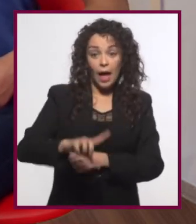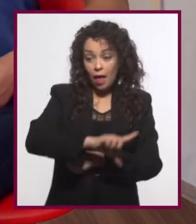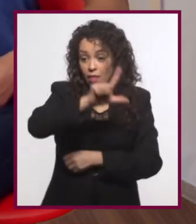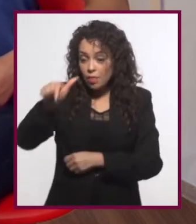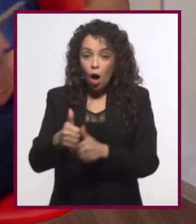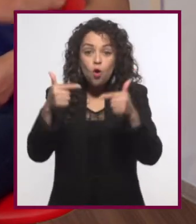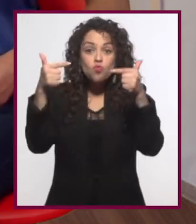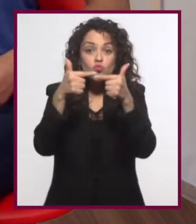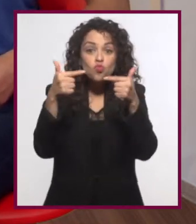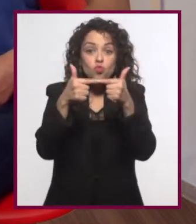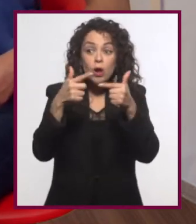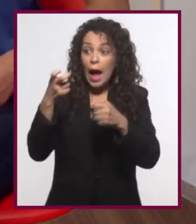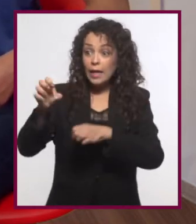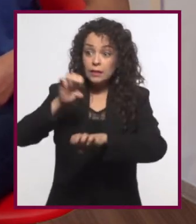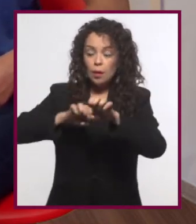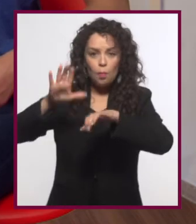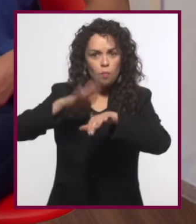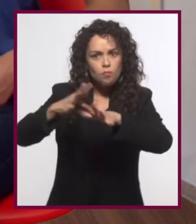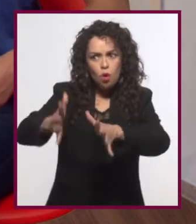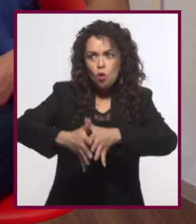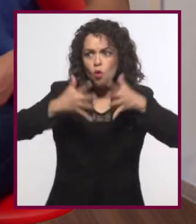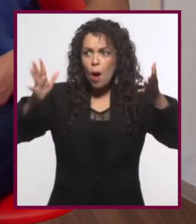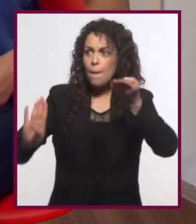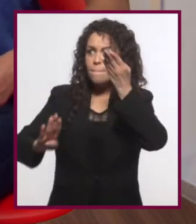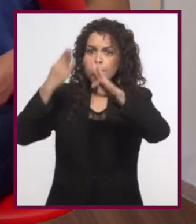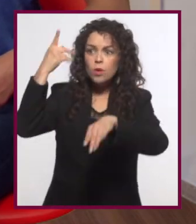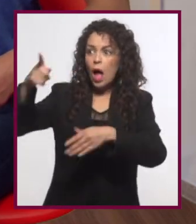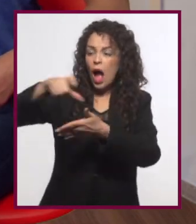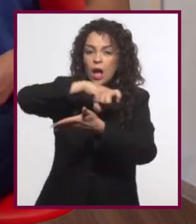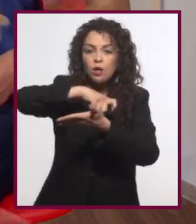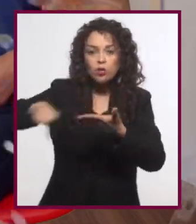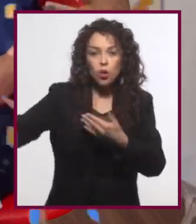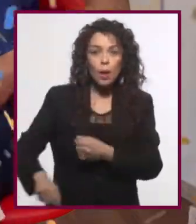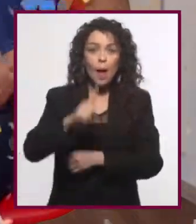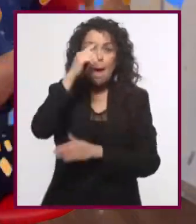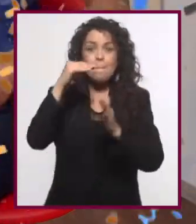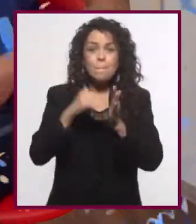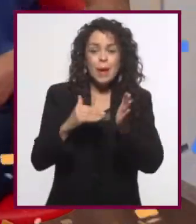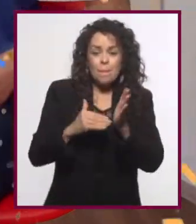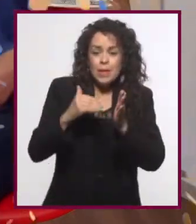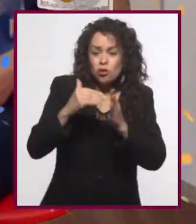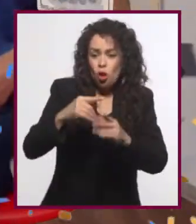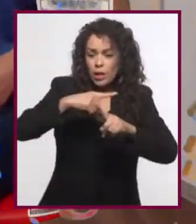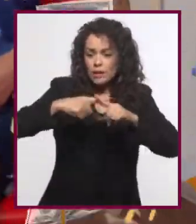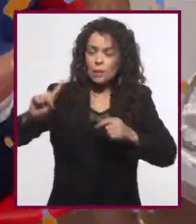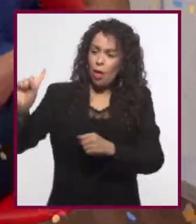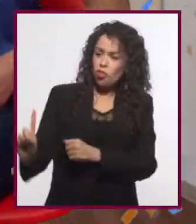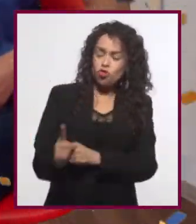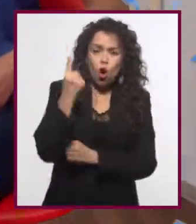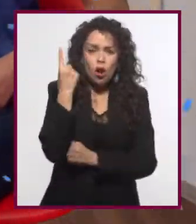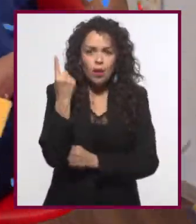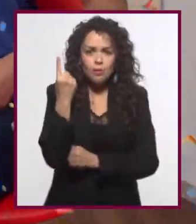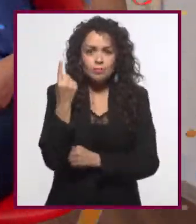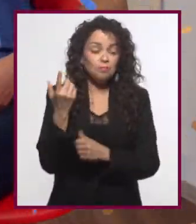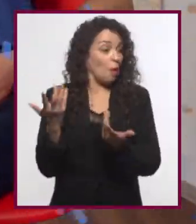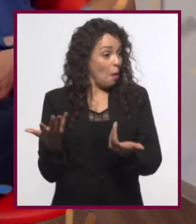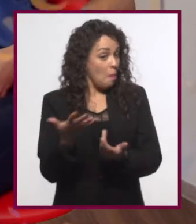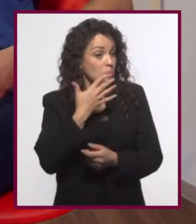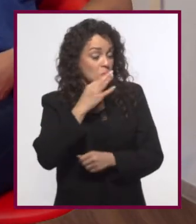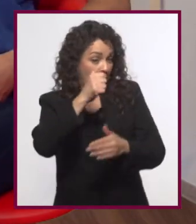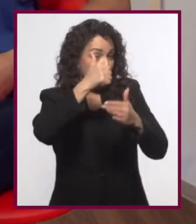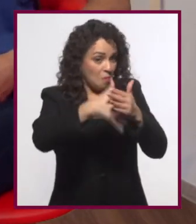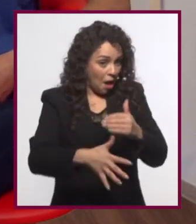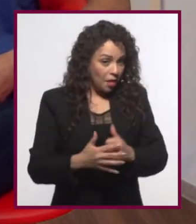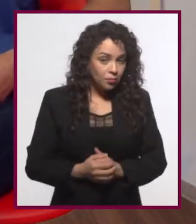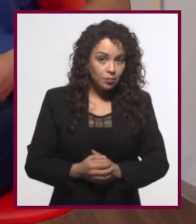una de las empresas más grandes del mundo, la compró por más de mil millones y medio de dólares. ¡Baratito!